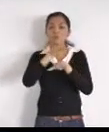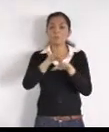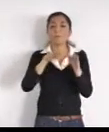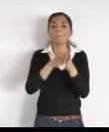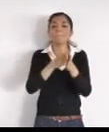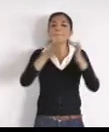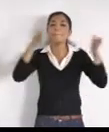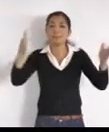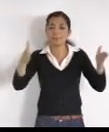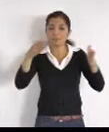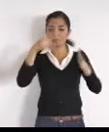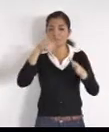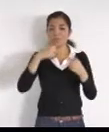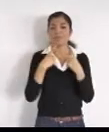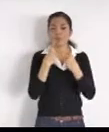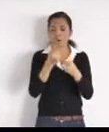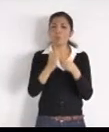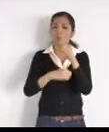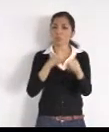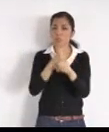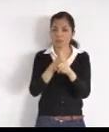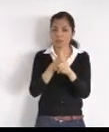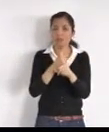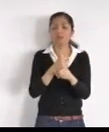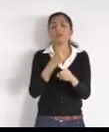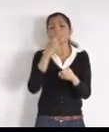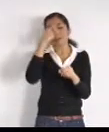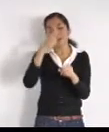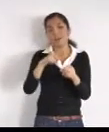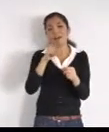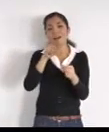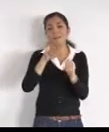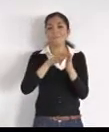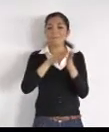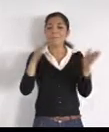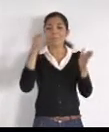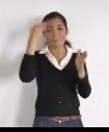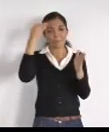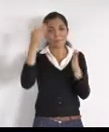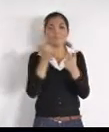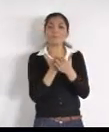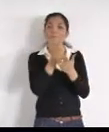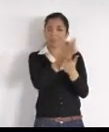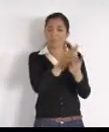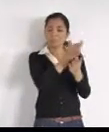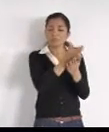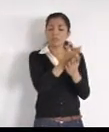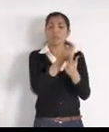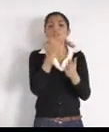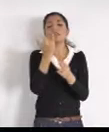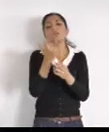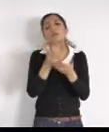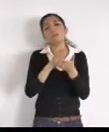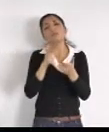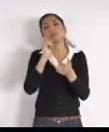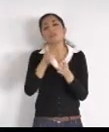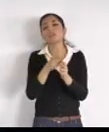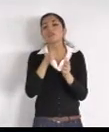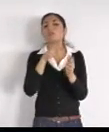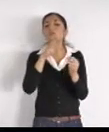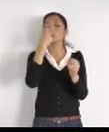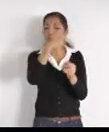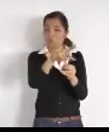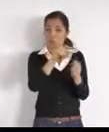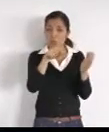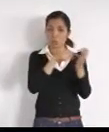en la tesorería, municipal, para evaluar, en lo particular, tu caso, y además de aplicar, los descuentos, poder, ampliar, el plazo de pago,